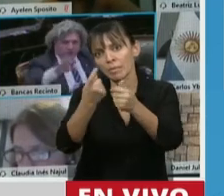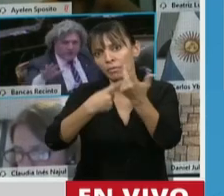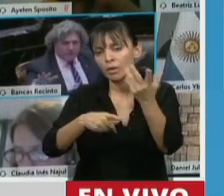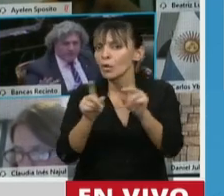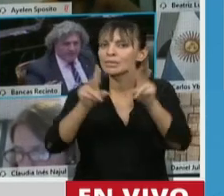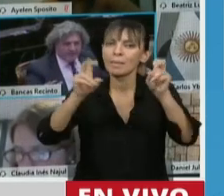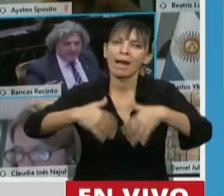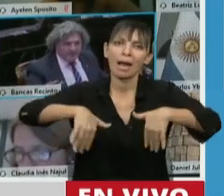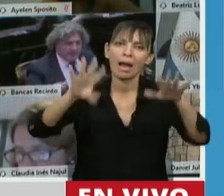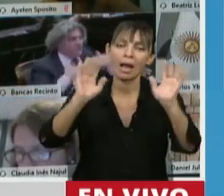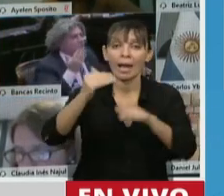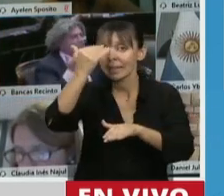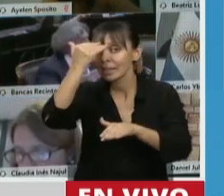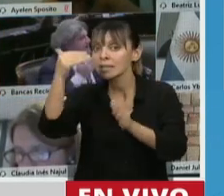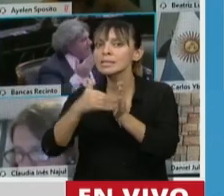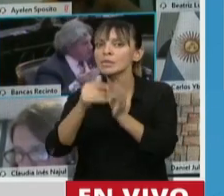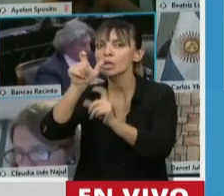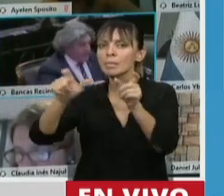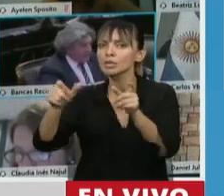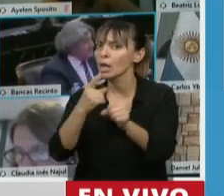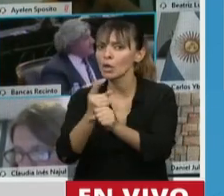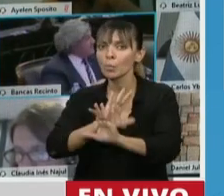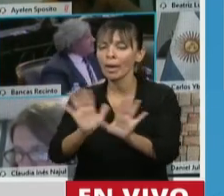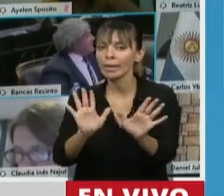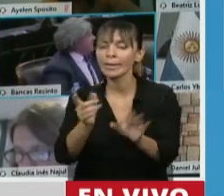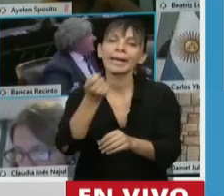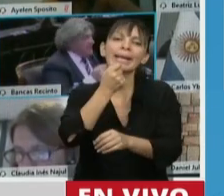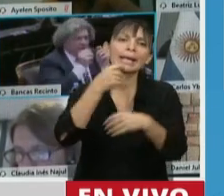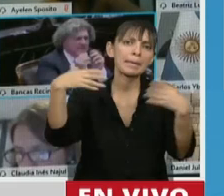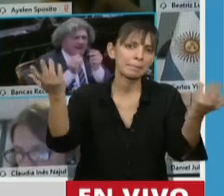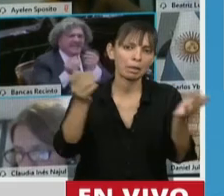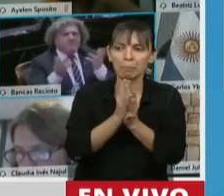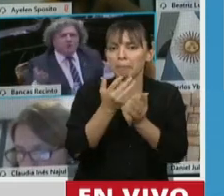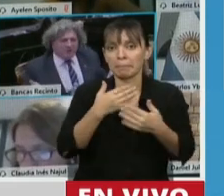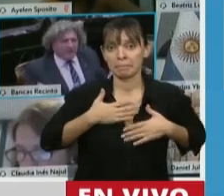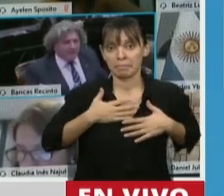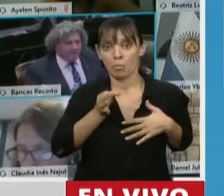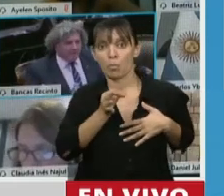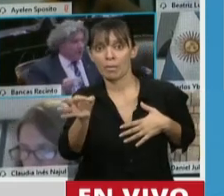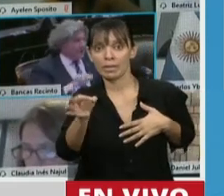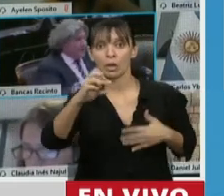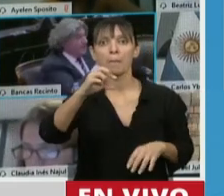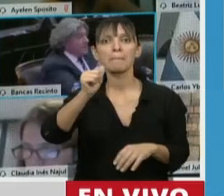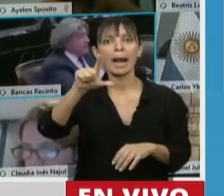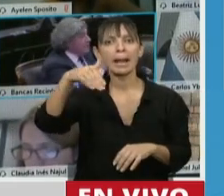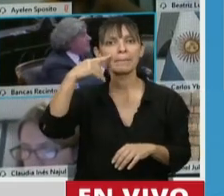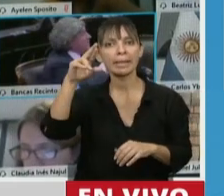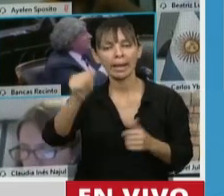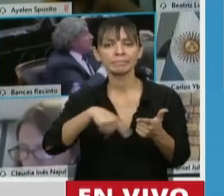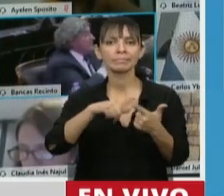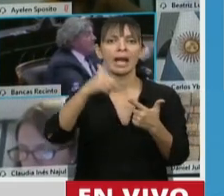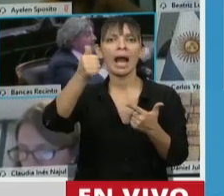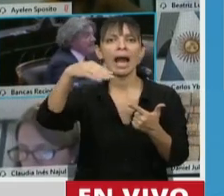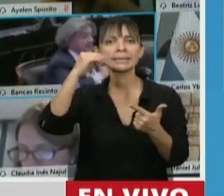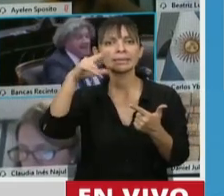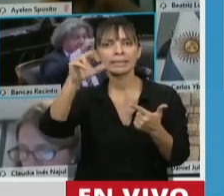menor. 15 millones de argentinos. Imaginémonos algún ejemplo. En mi pueblito de Palmira, en Achiras, en San